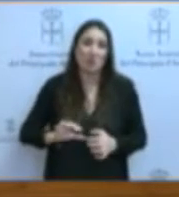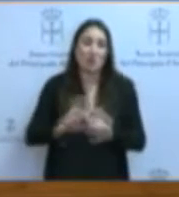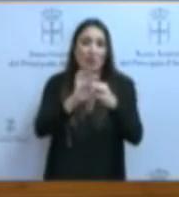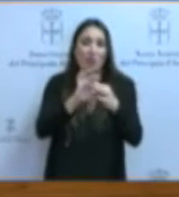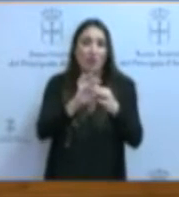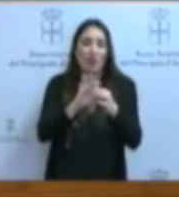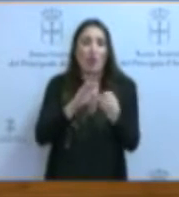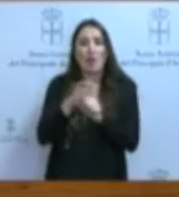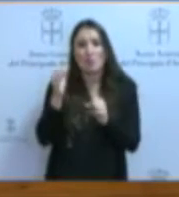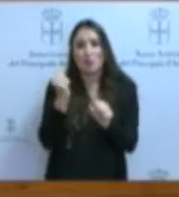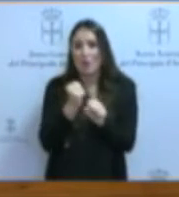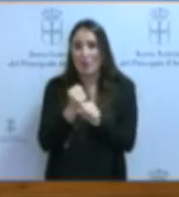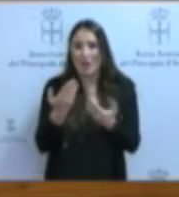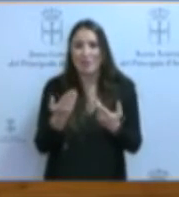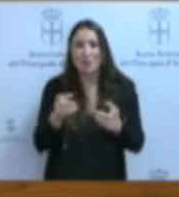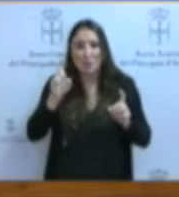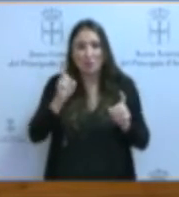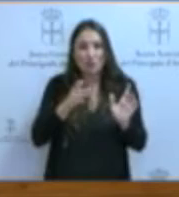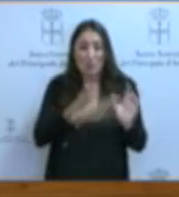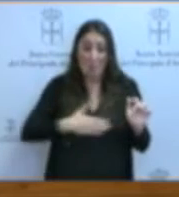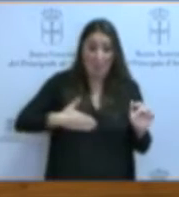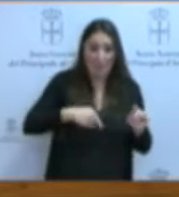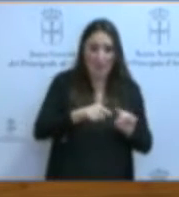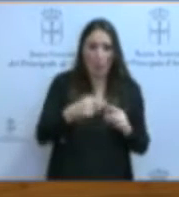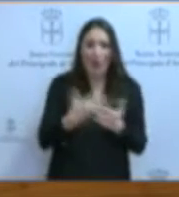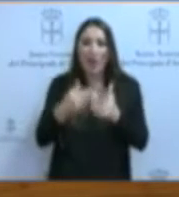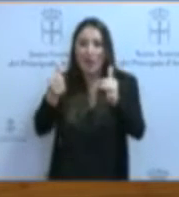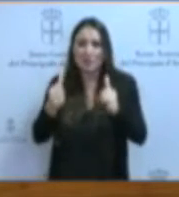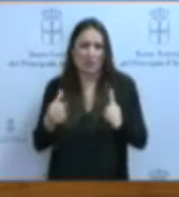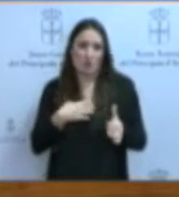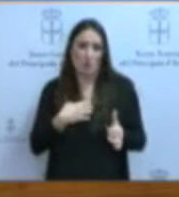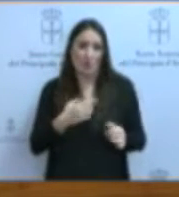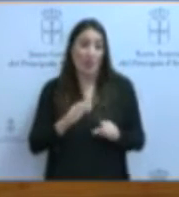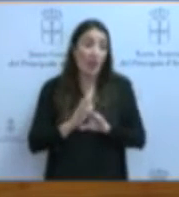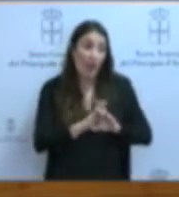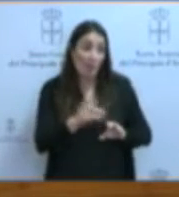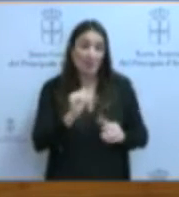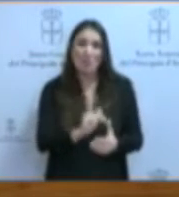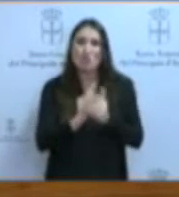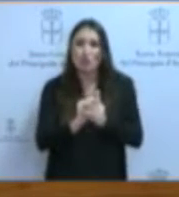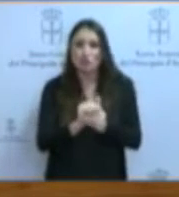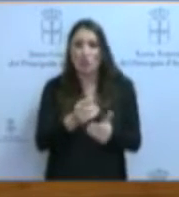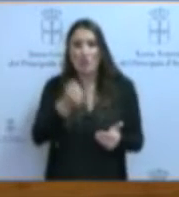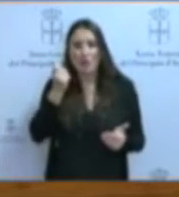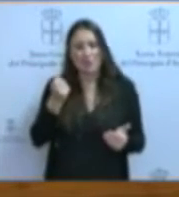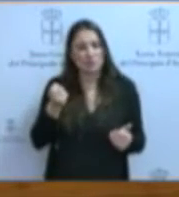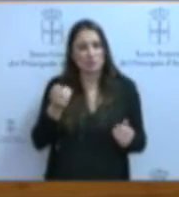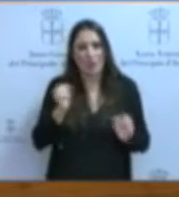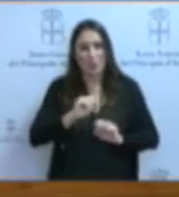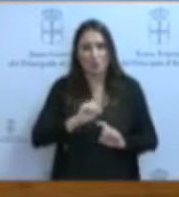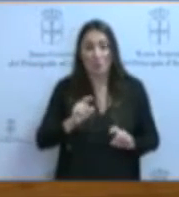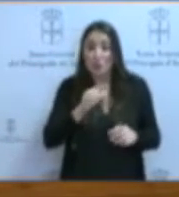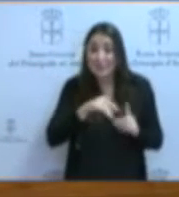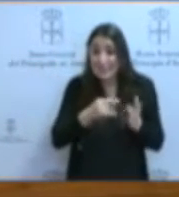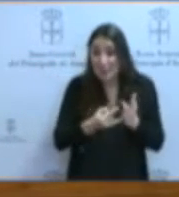laboral. Por otro lado, eliminar el sorteo no estamos de acuerdo con el sistema actual.